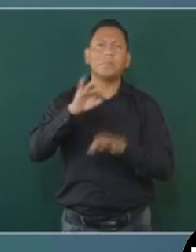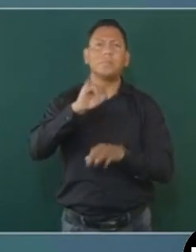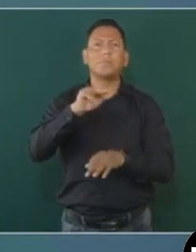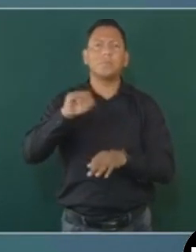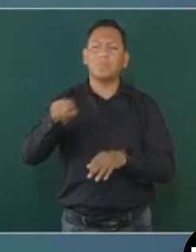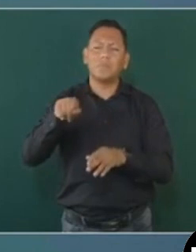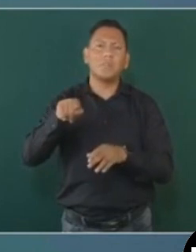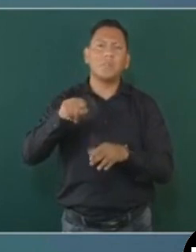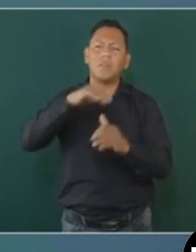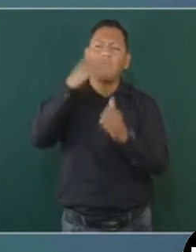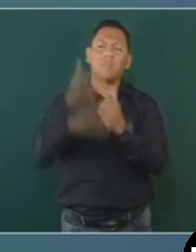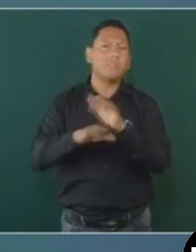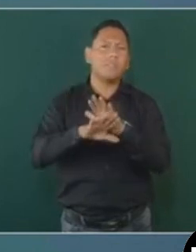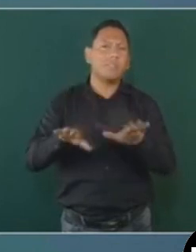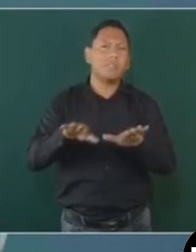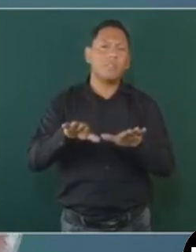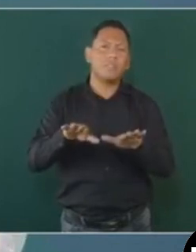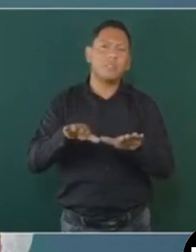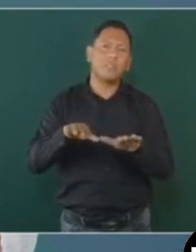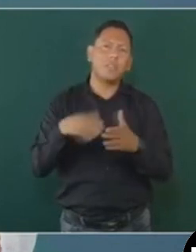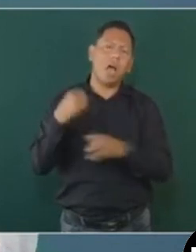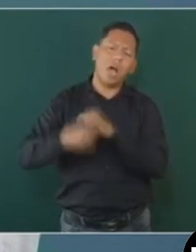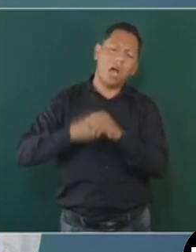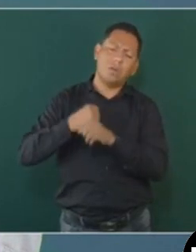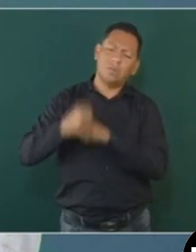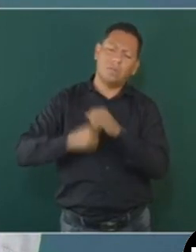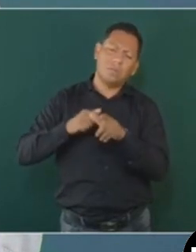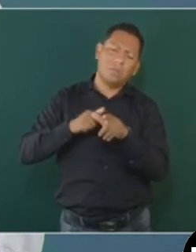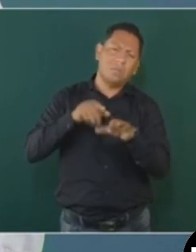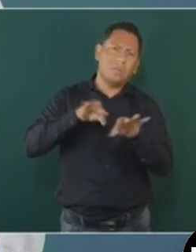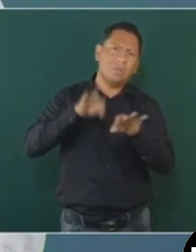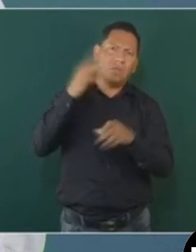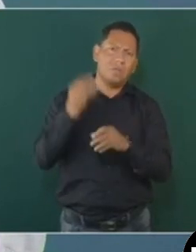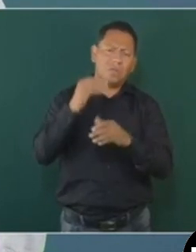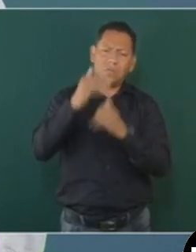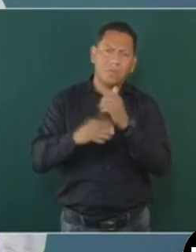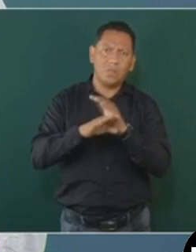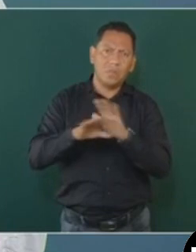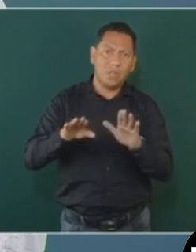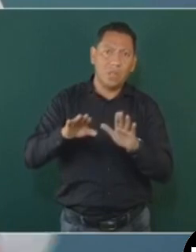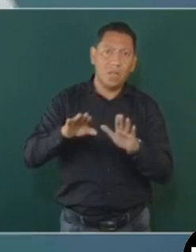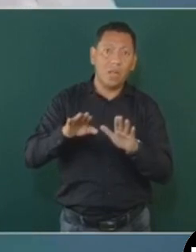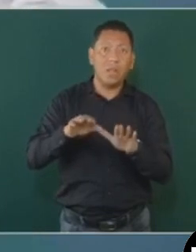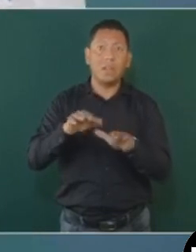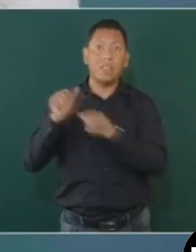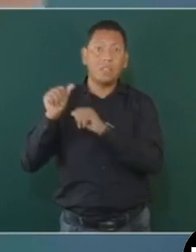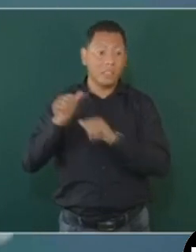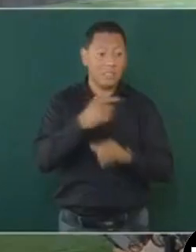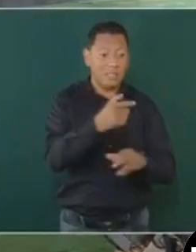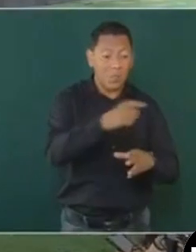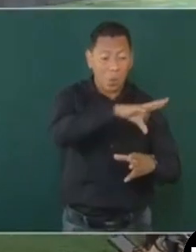se llevan todo lo ahorrado, que son